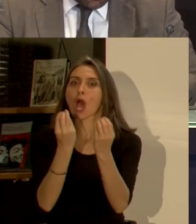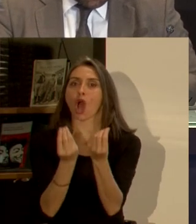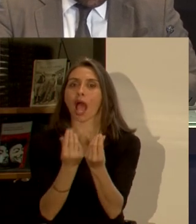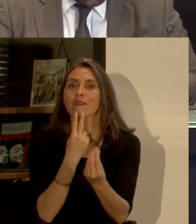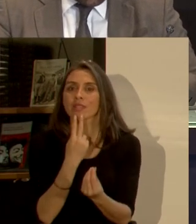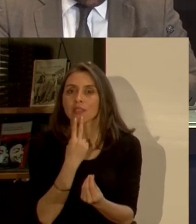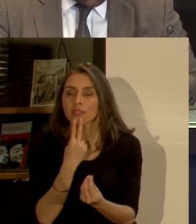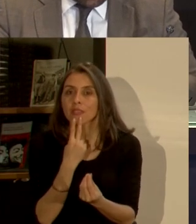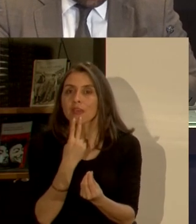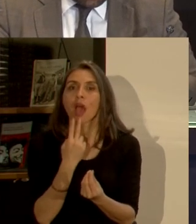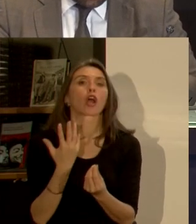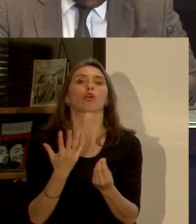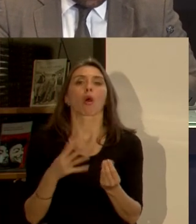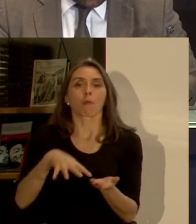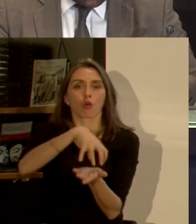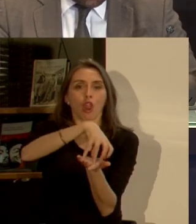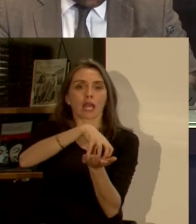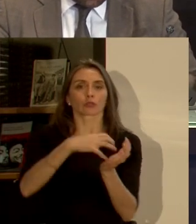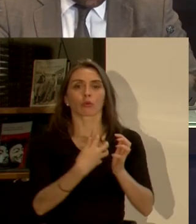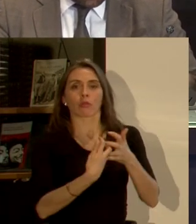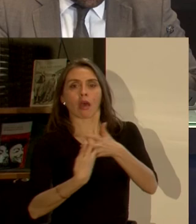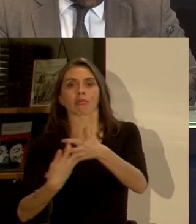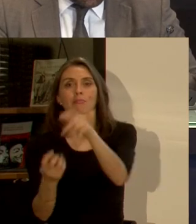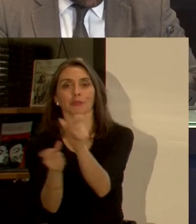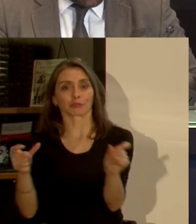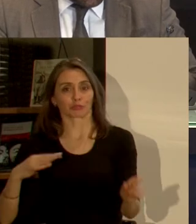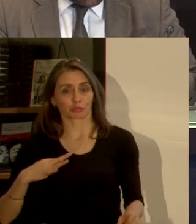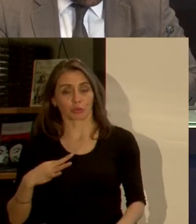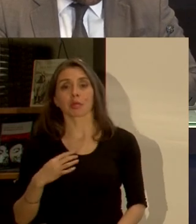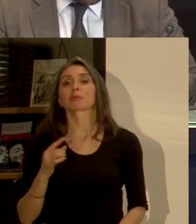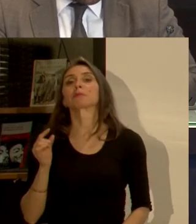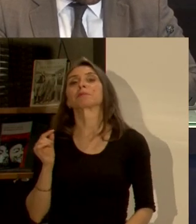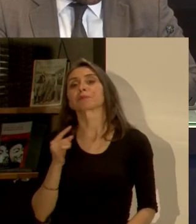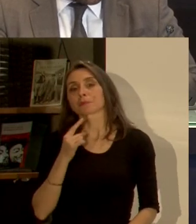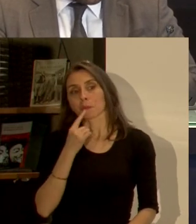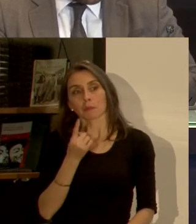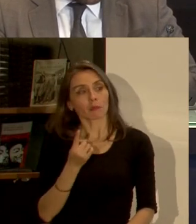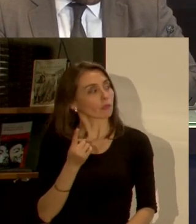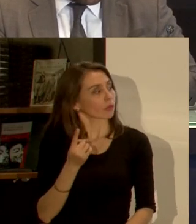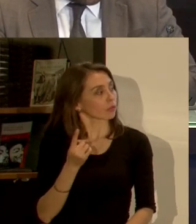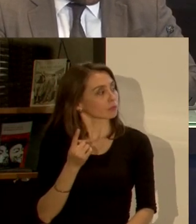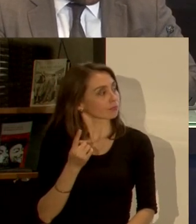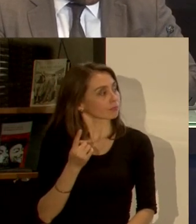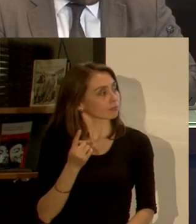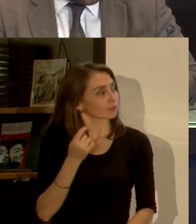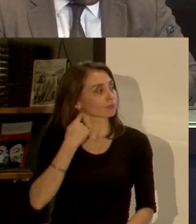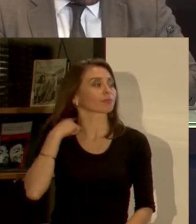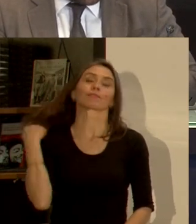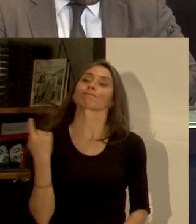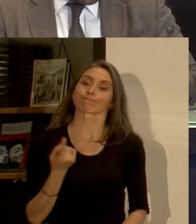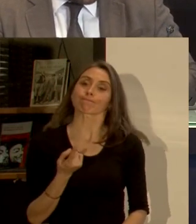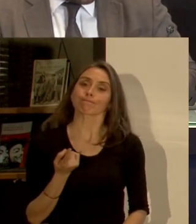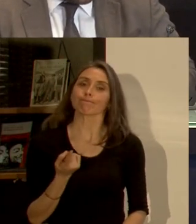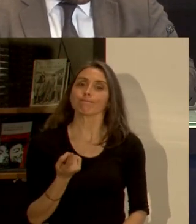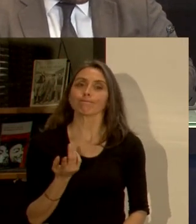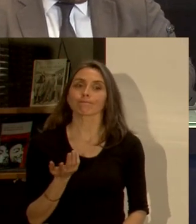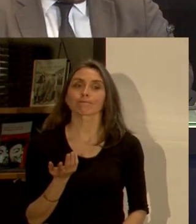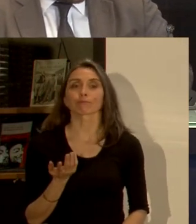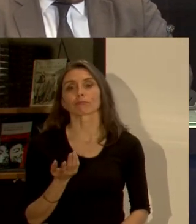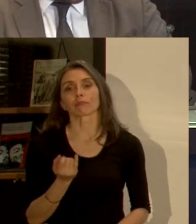y en su manera de armonizar la ciudad Yo ¿respondo? Por favor No, adelante Sí No,